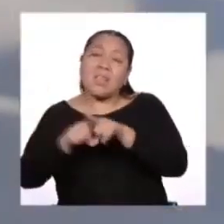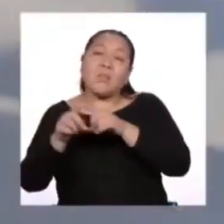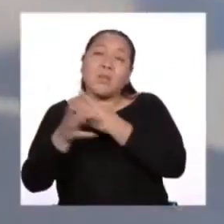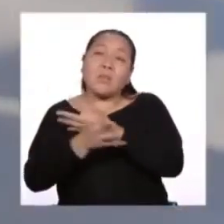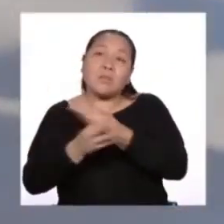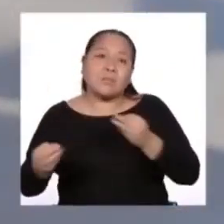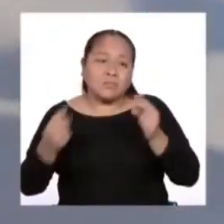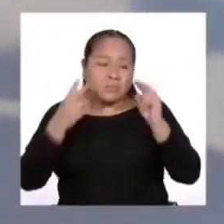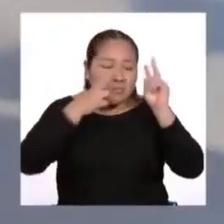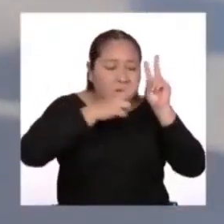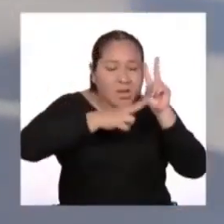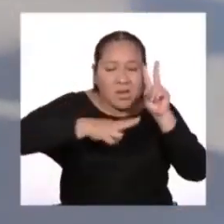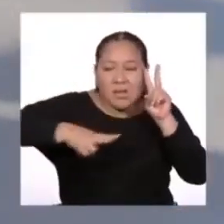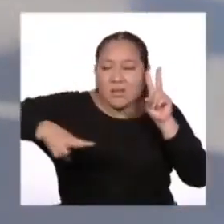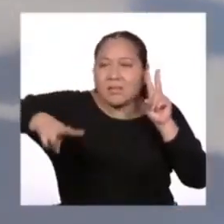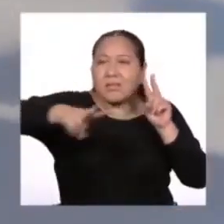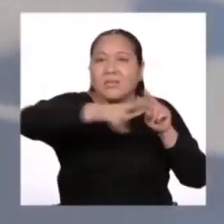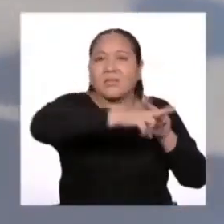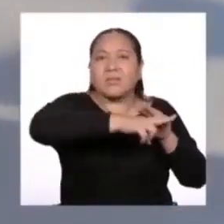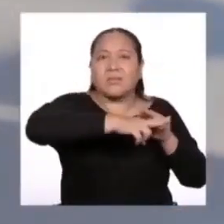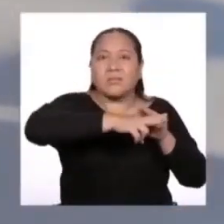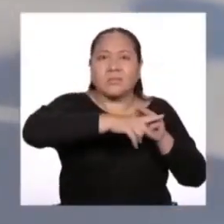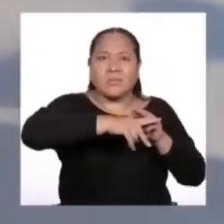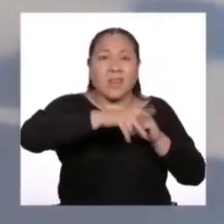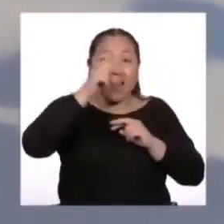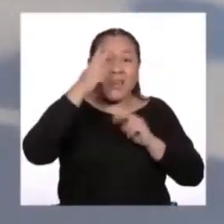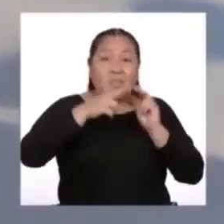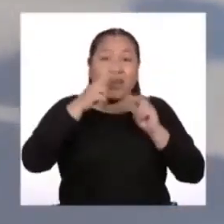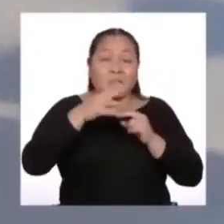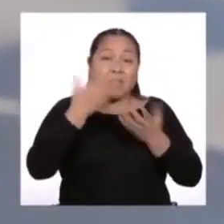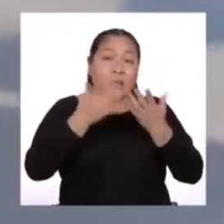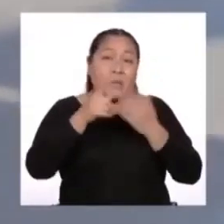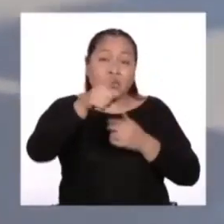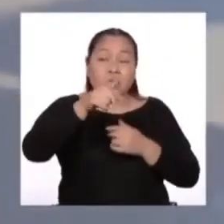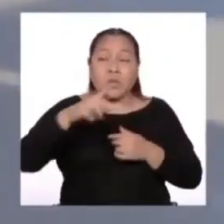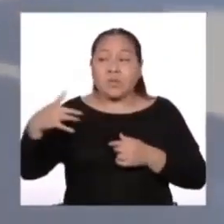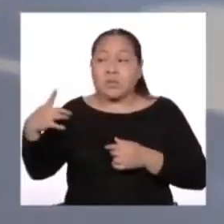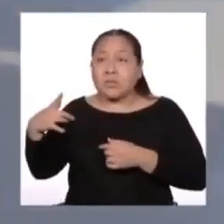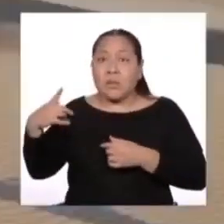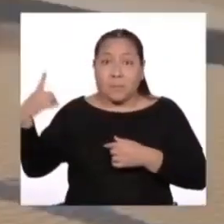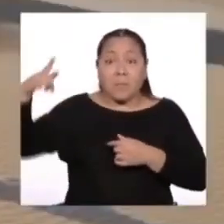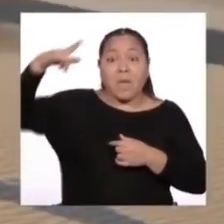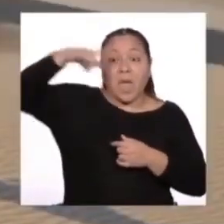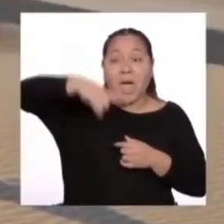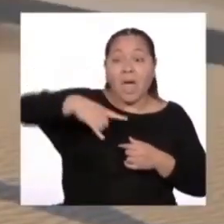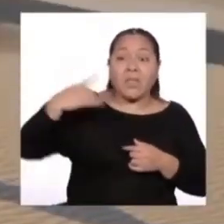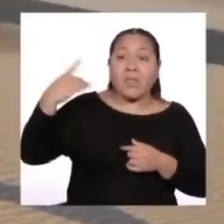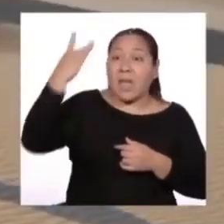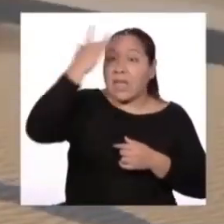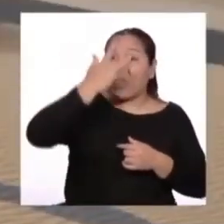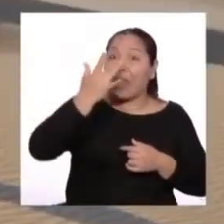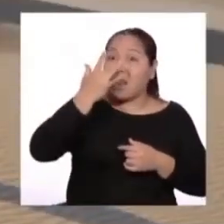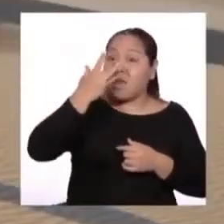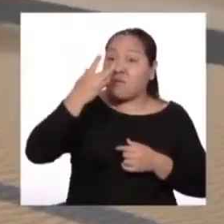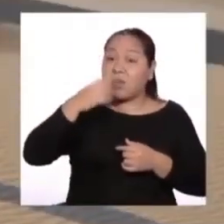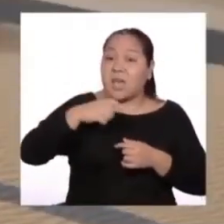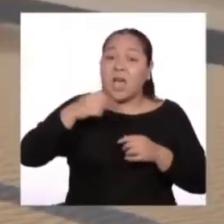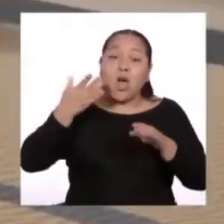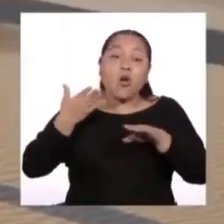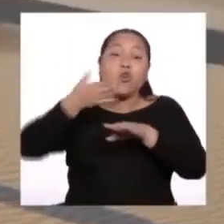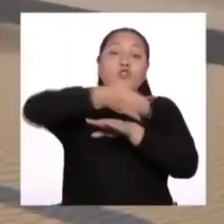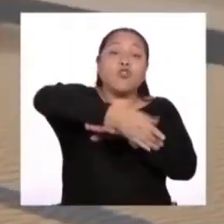examínenlo bien, para que lo reconozcan por si algún día viajando por el África cruzan el desierto. Si vienen por aquí,